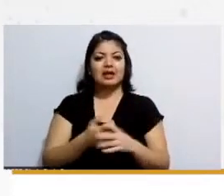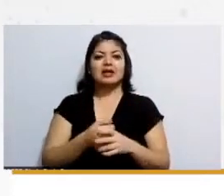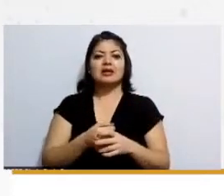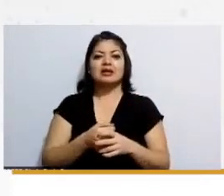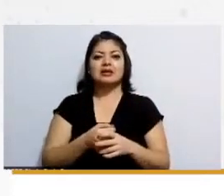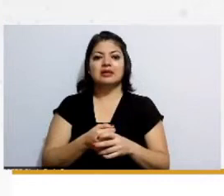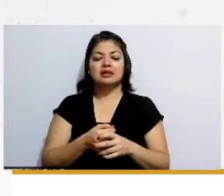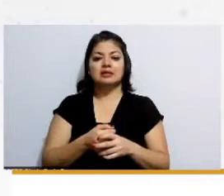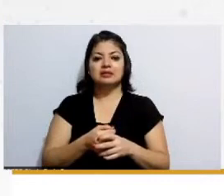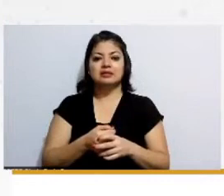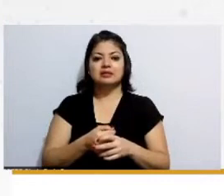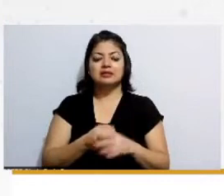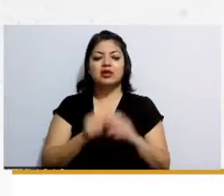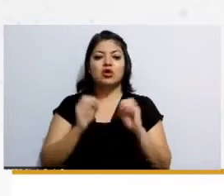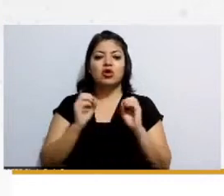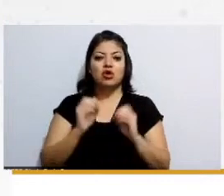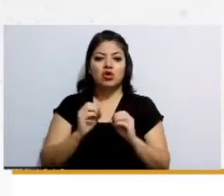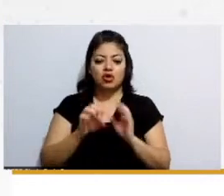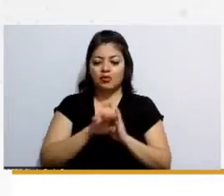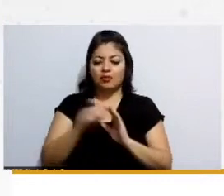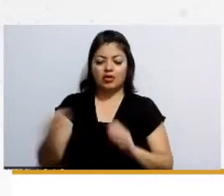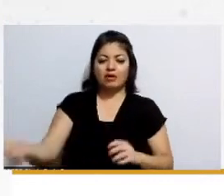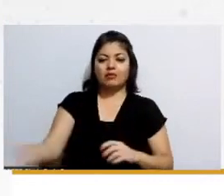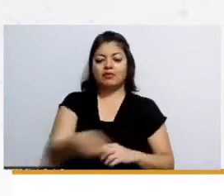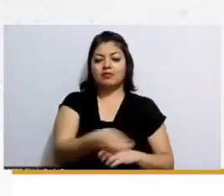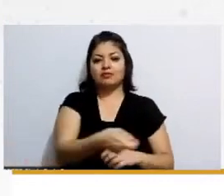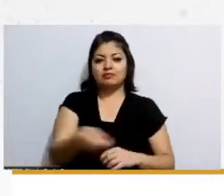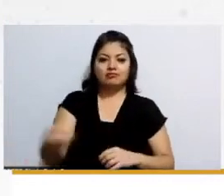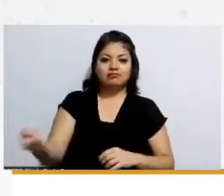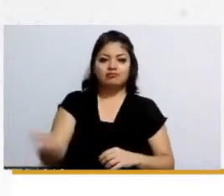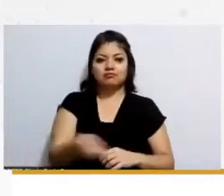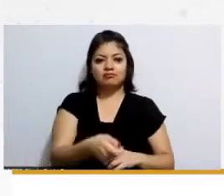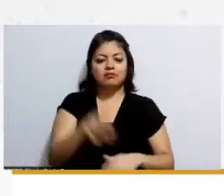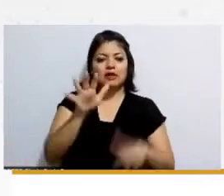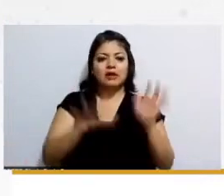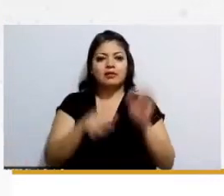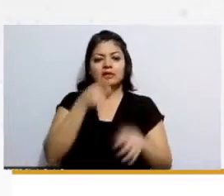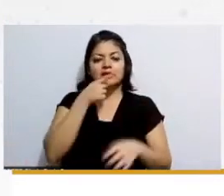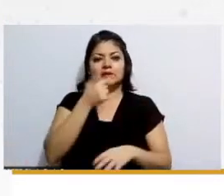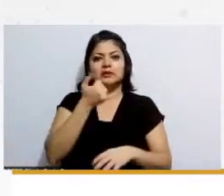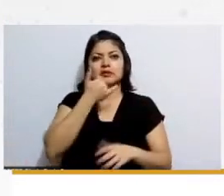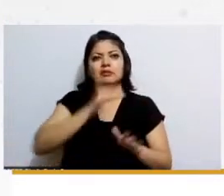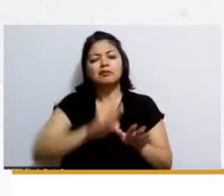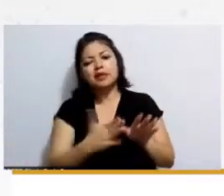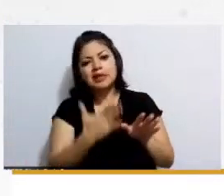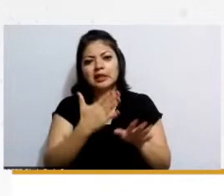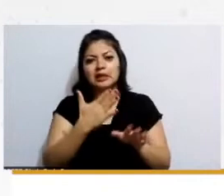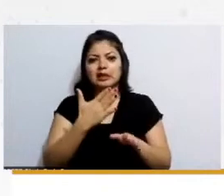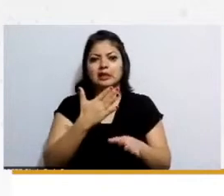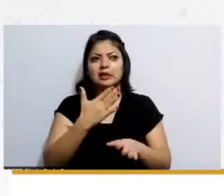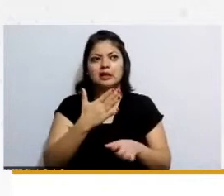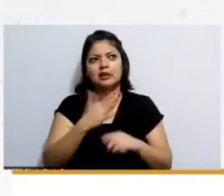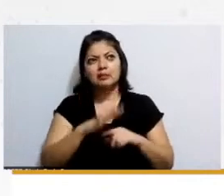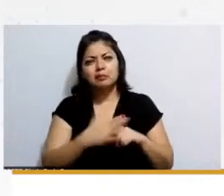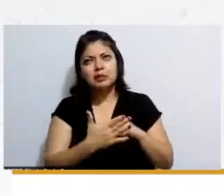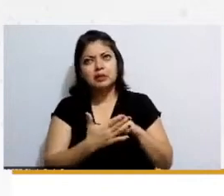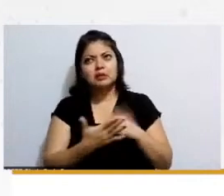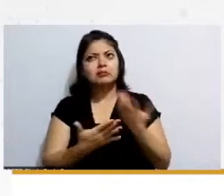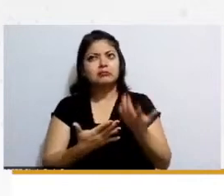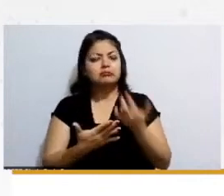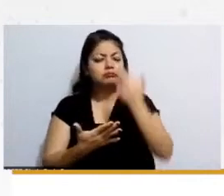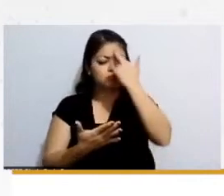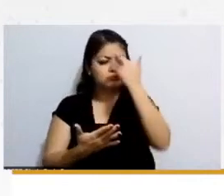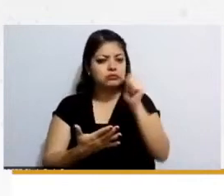la cuestión para los bastones también y que a veces uno dice ay me doblé el pie pero tiene una razón de ser y que